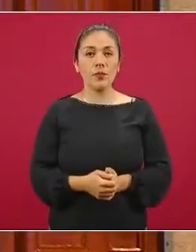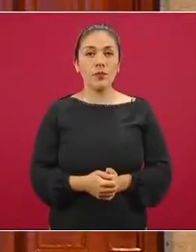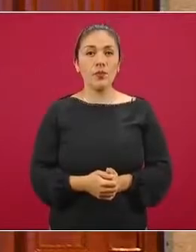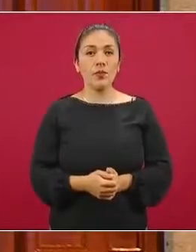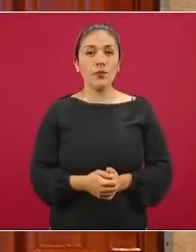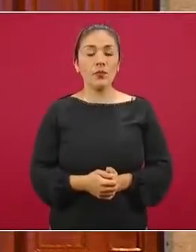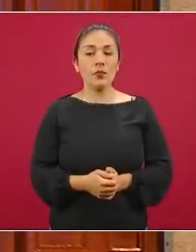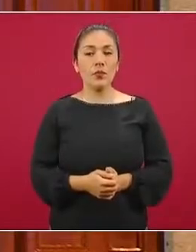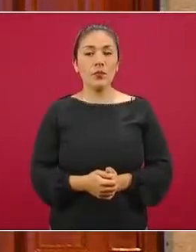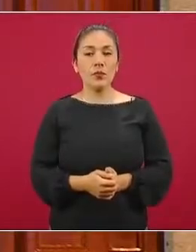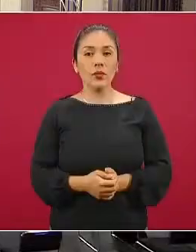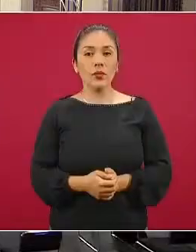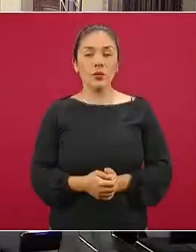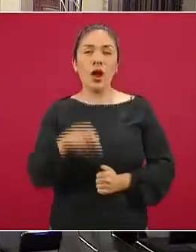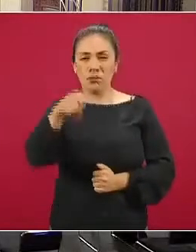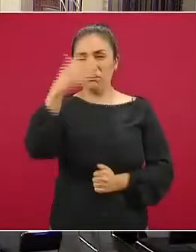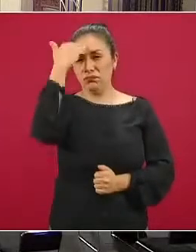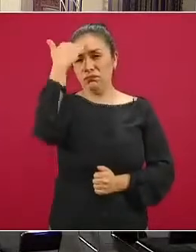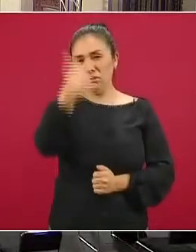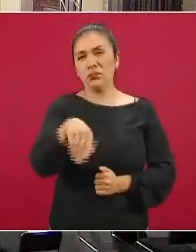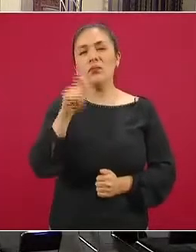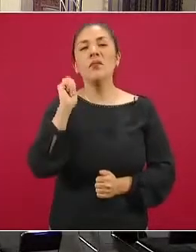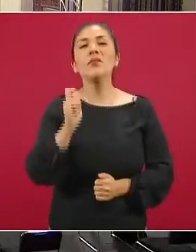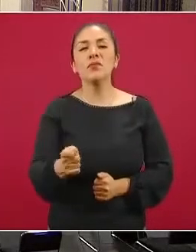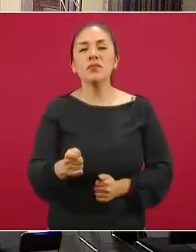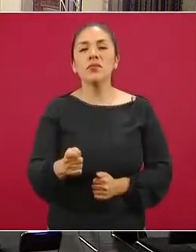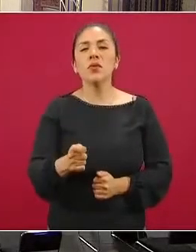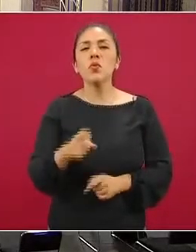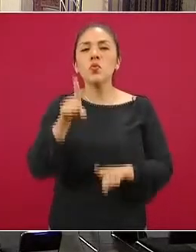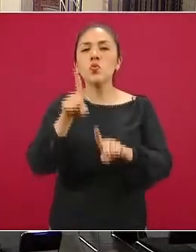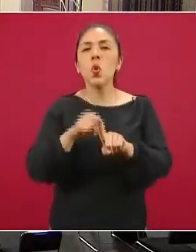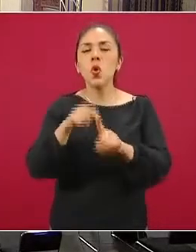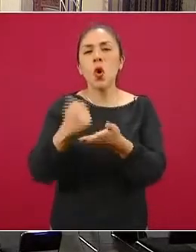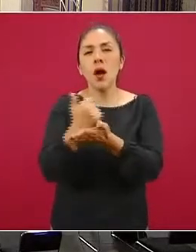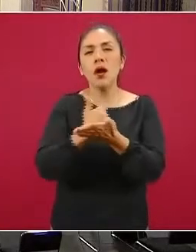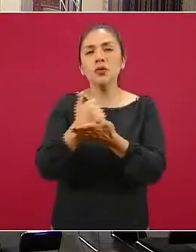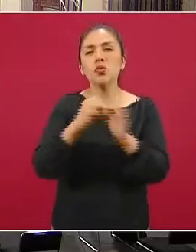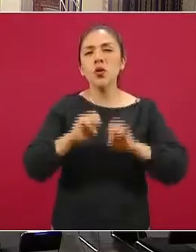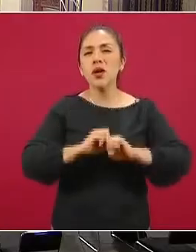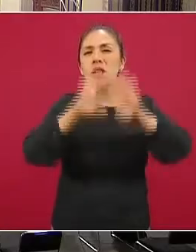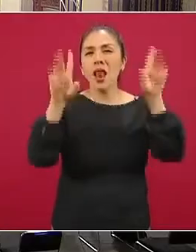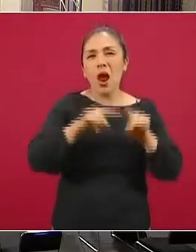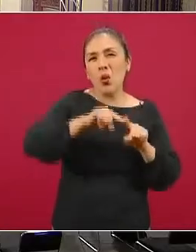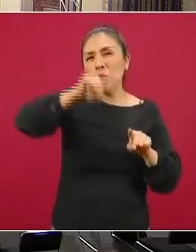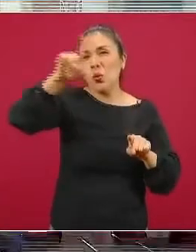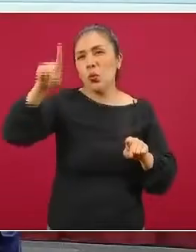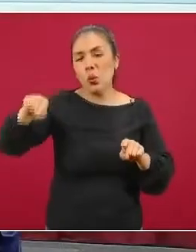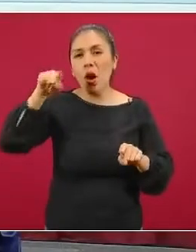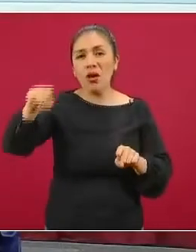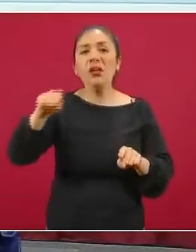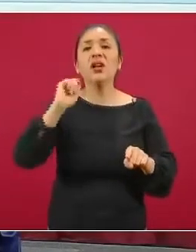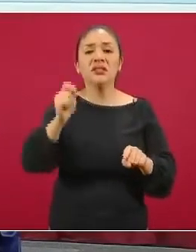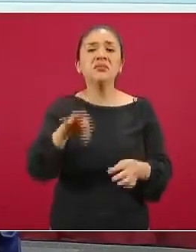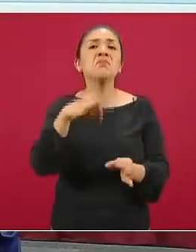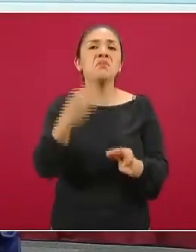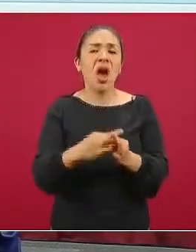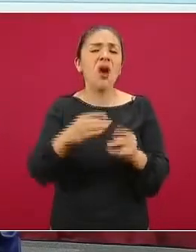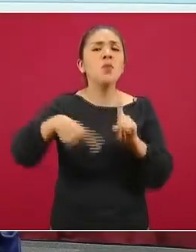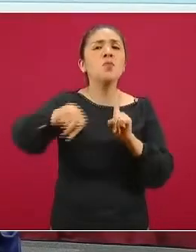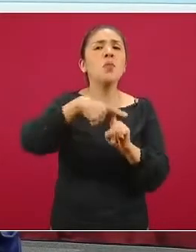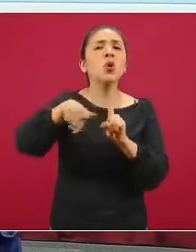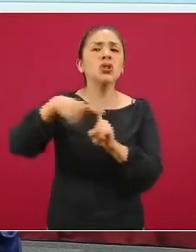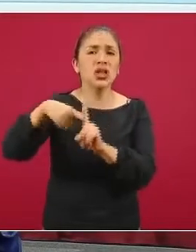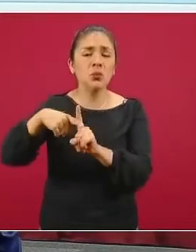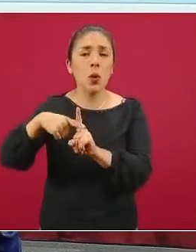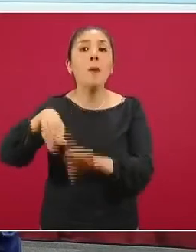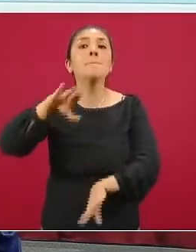Los casos estimados, como ustedes saben, los que están en la línea azul claro son precisamente ya todos los confirmados más los